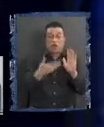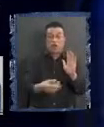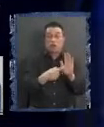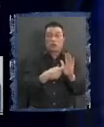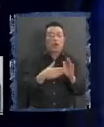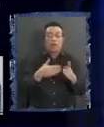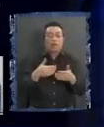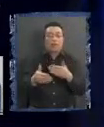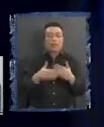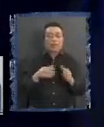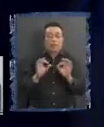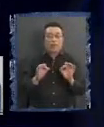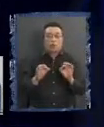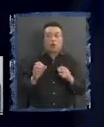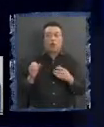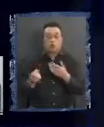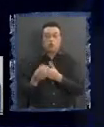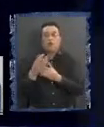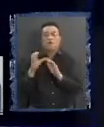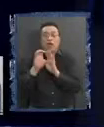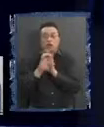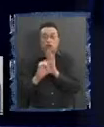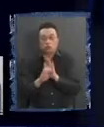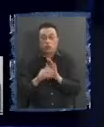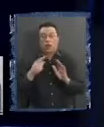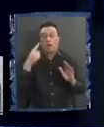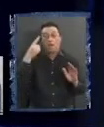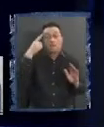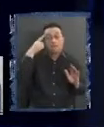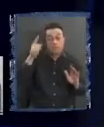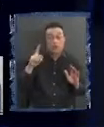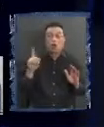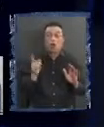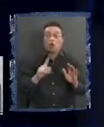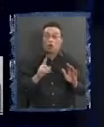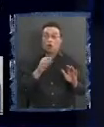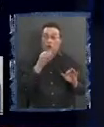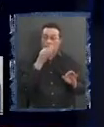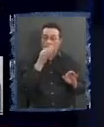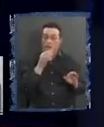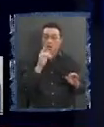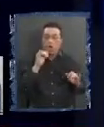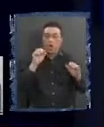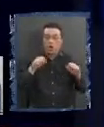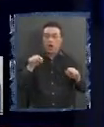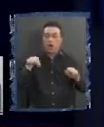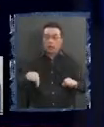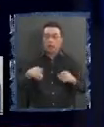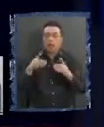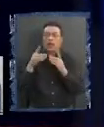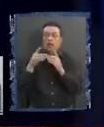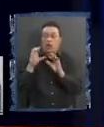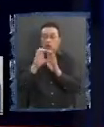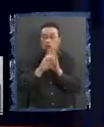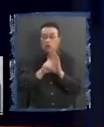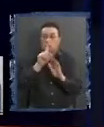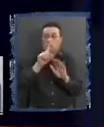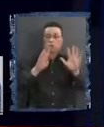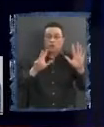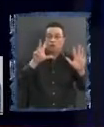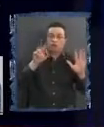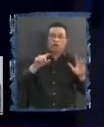de una nueva constitución pero no nos compremos el mito de que esta es la constitución del 80 sino que esta es una constitución